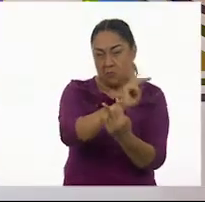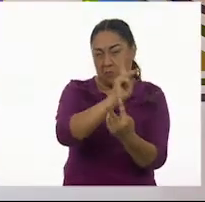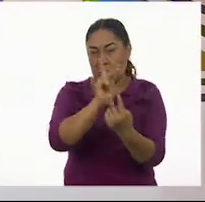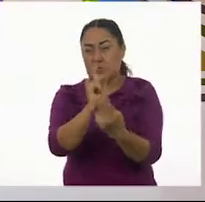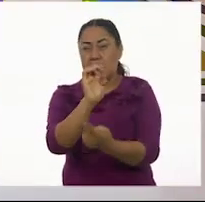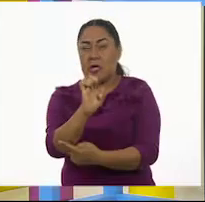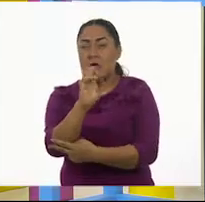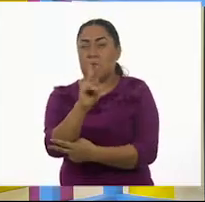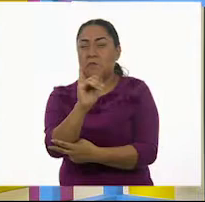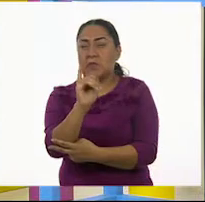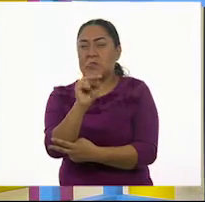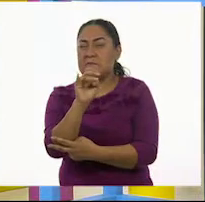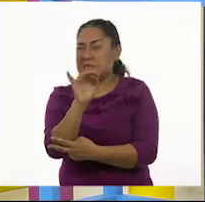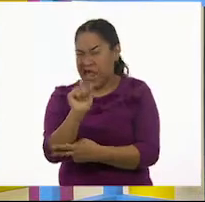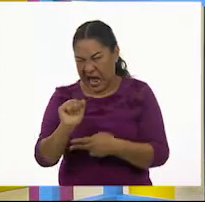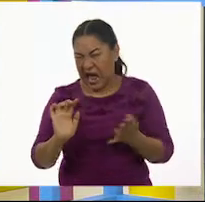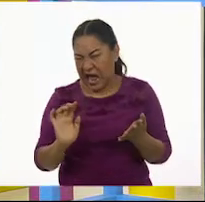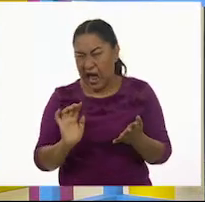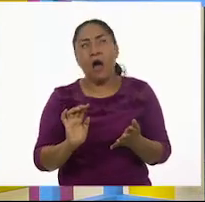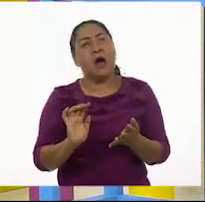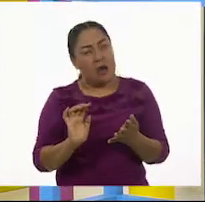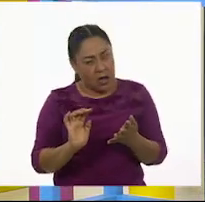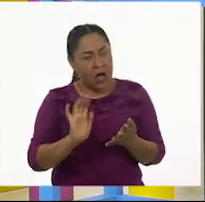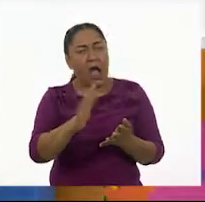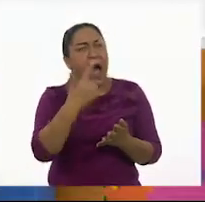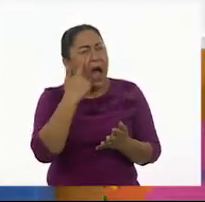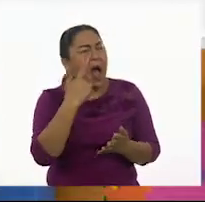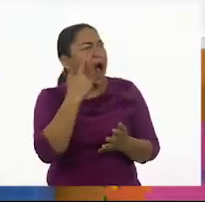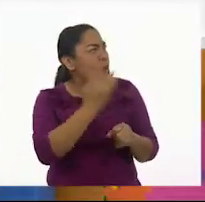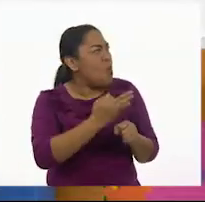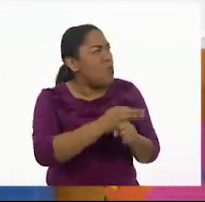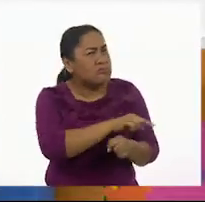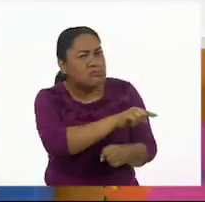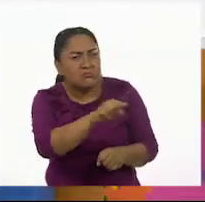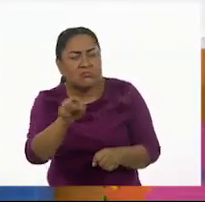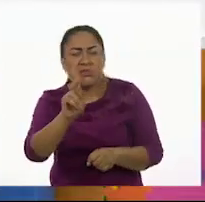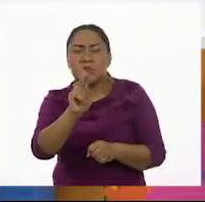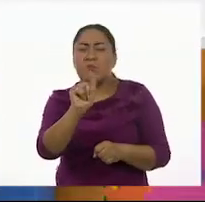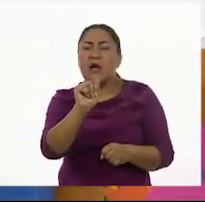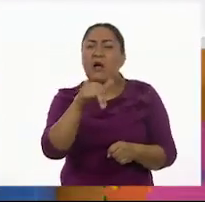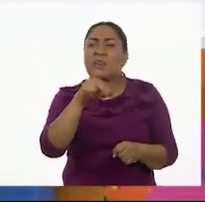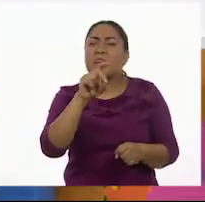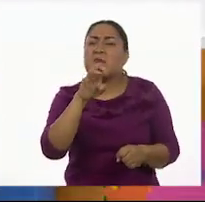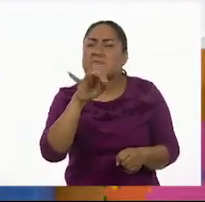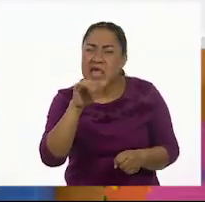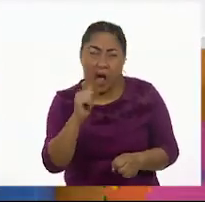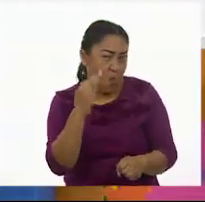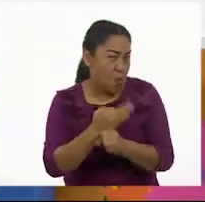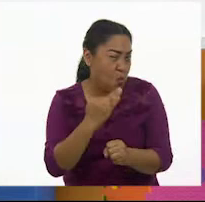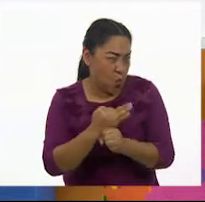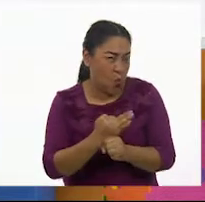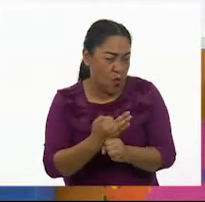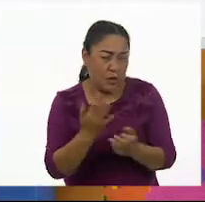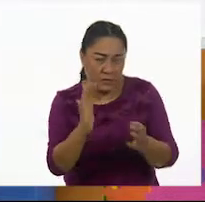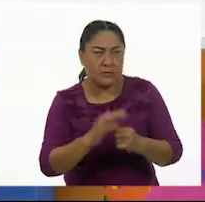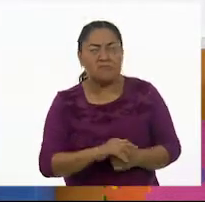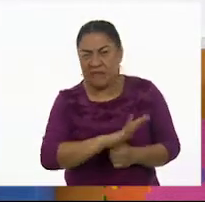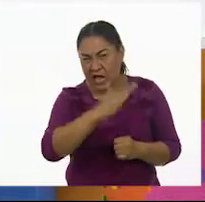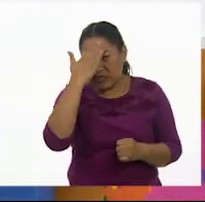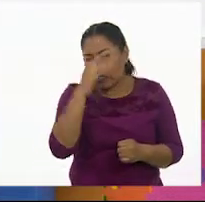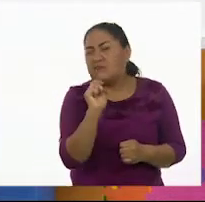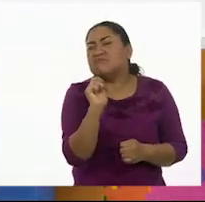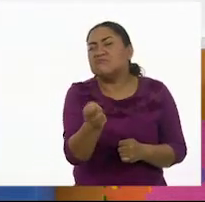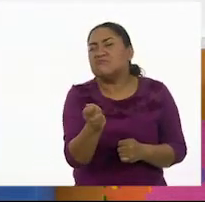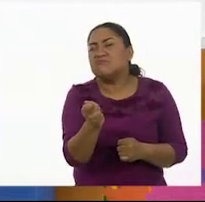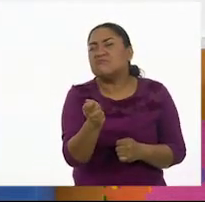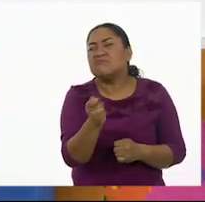no sé si será lo mismo. Obviamente creemos que las niñas y los niños la han escuchado mucho. Seguramente en este momento sí. ¿Sabes la definición